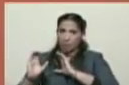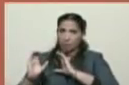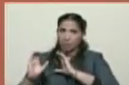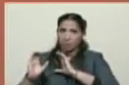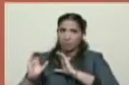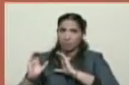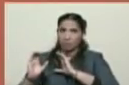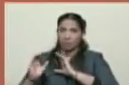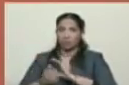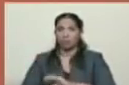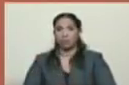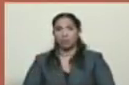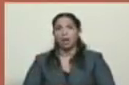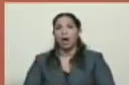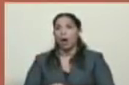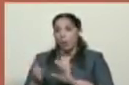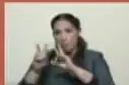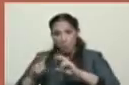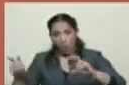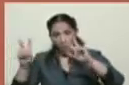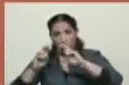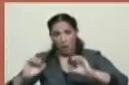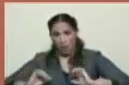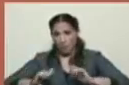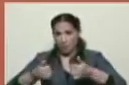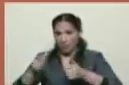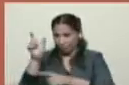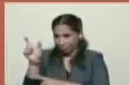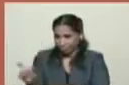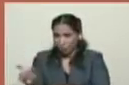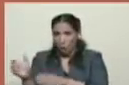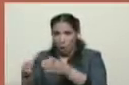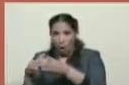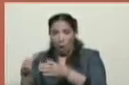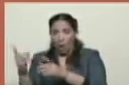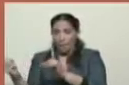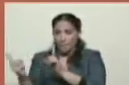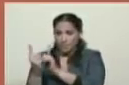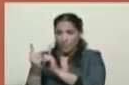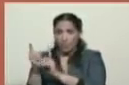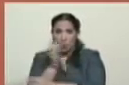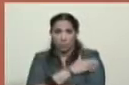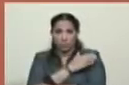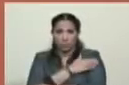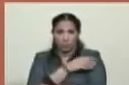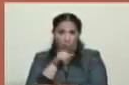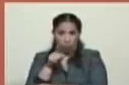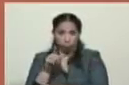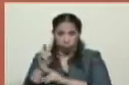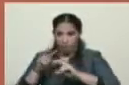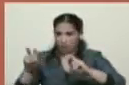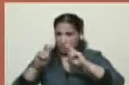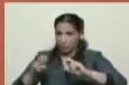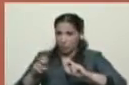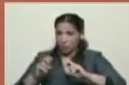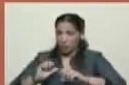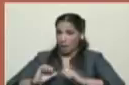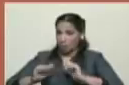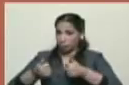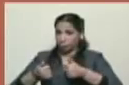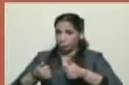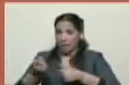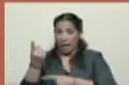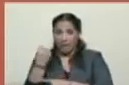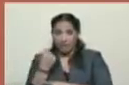para señalarle que las investigaciones iniciales de estos eventos del día de ayer